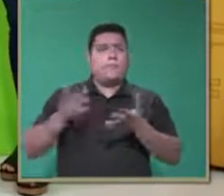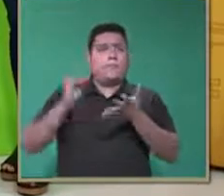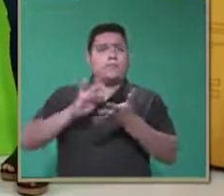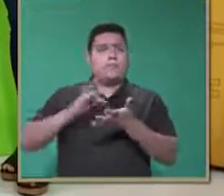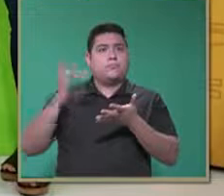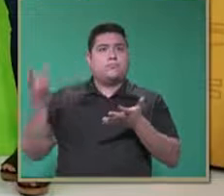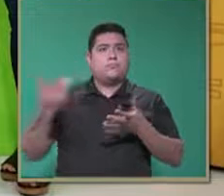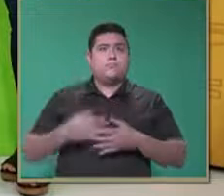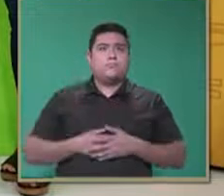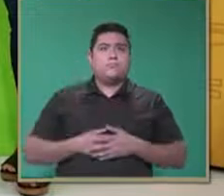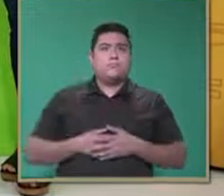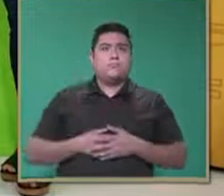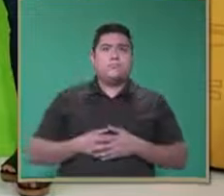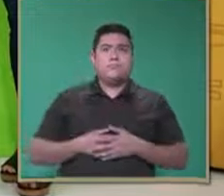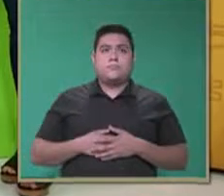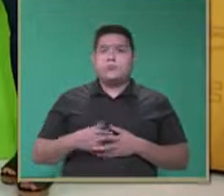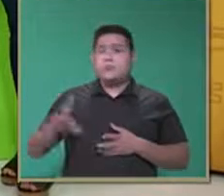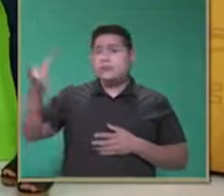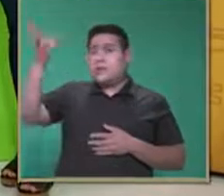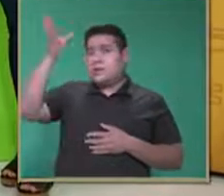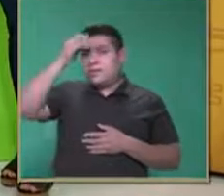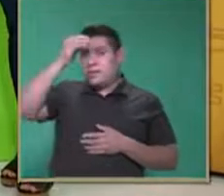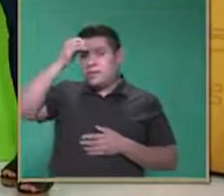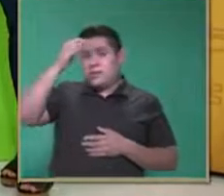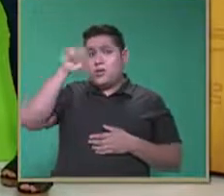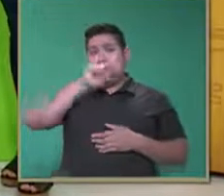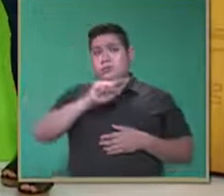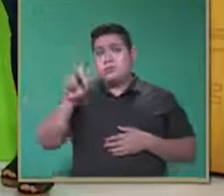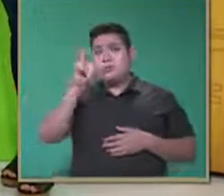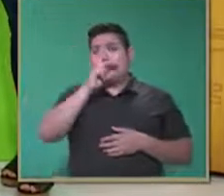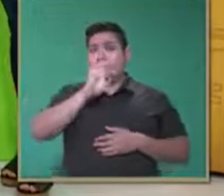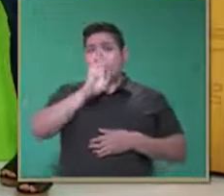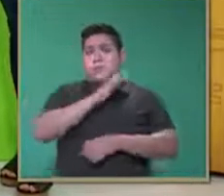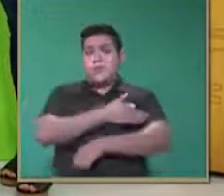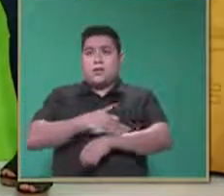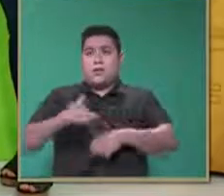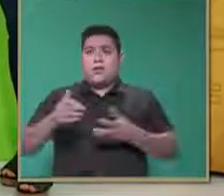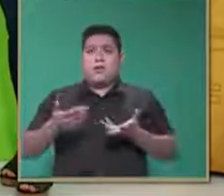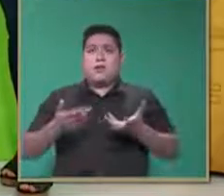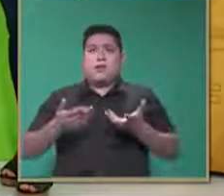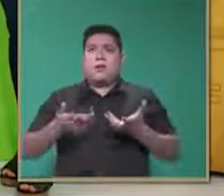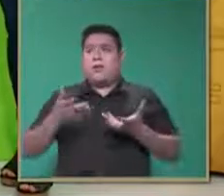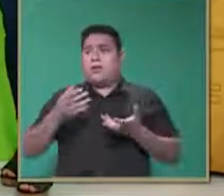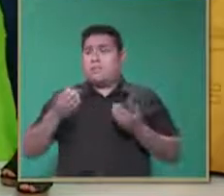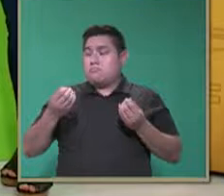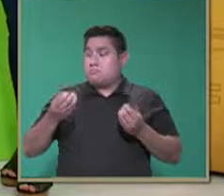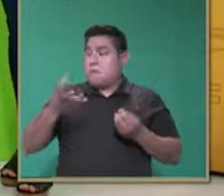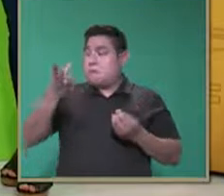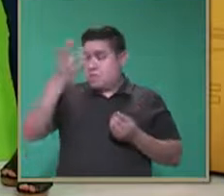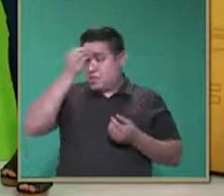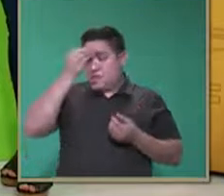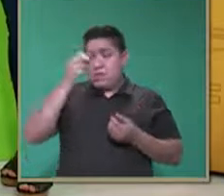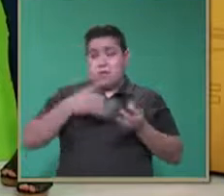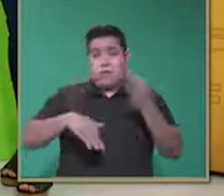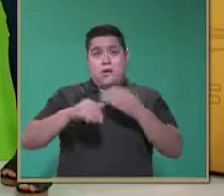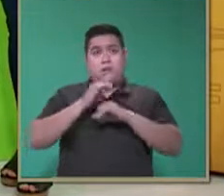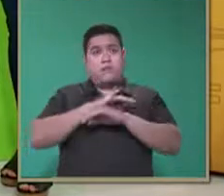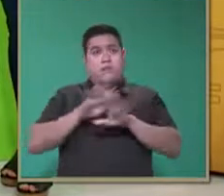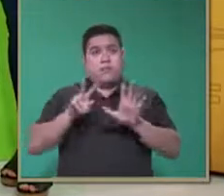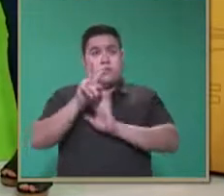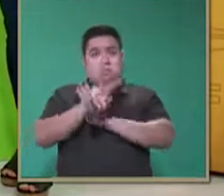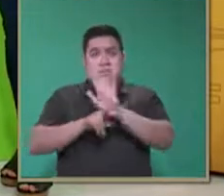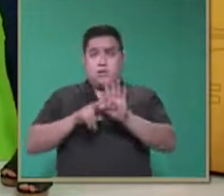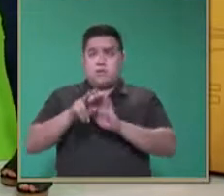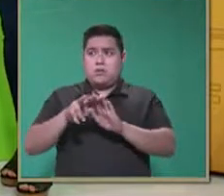Sin duda alguna, ese es un aprendizaje que usted, padre de familia, debe aprovechar. Ya sabe que esta información se queda